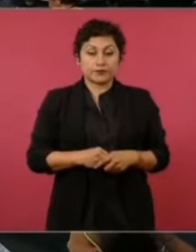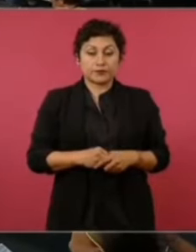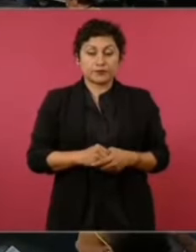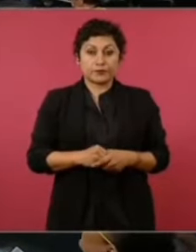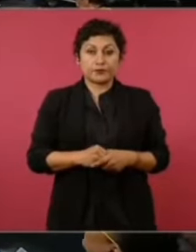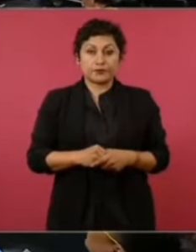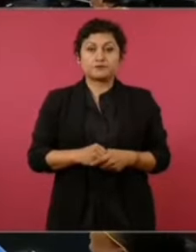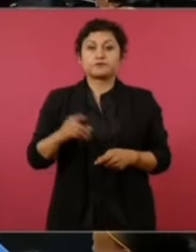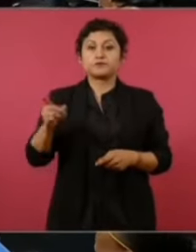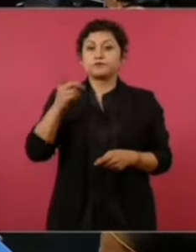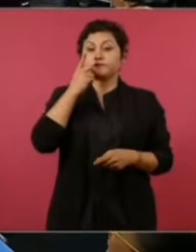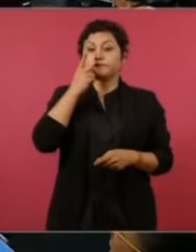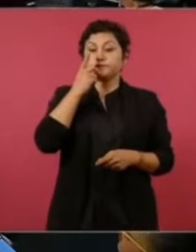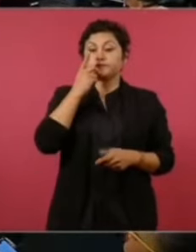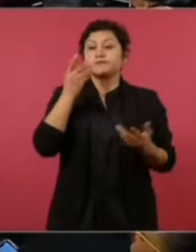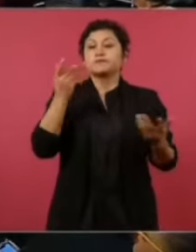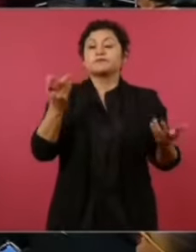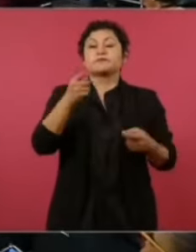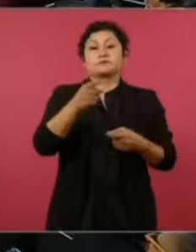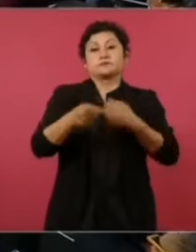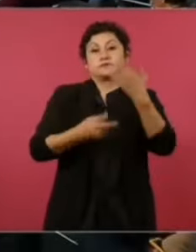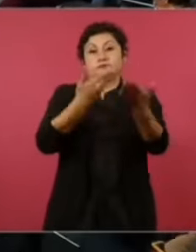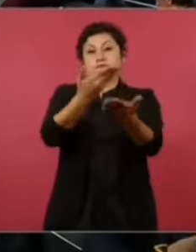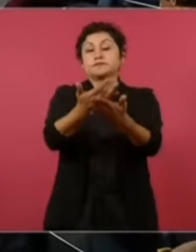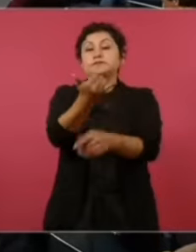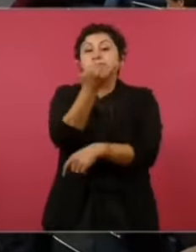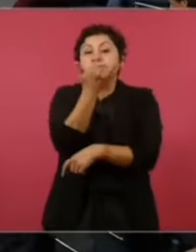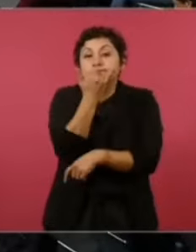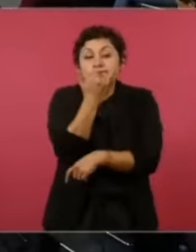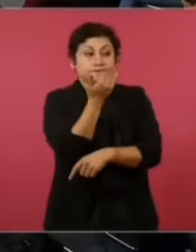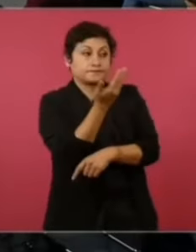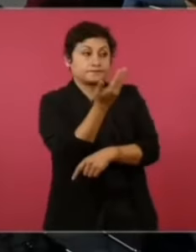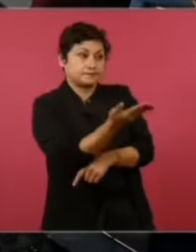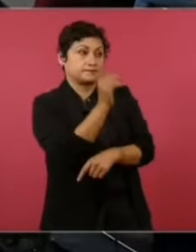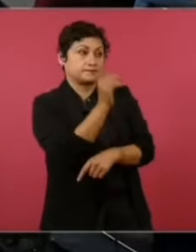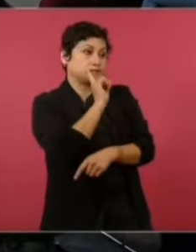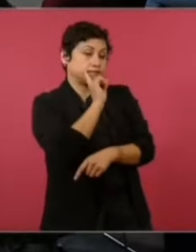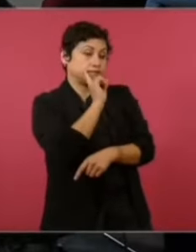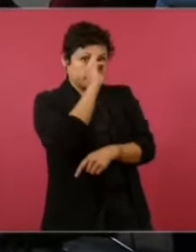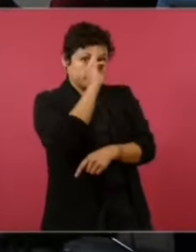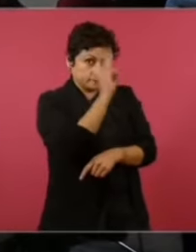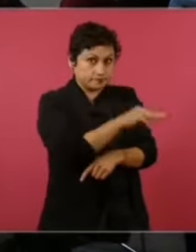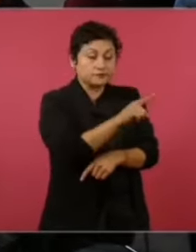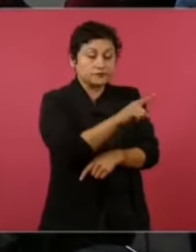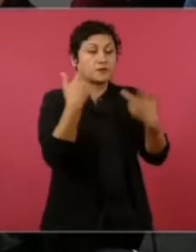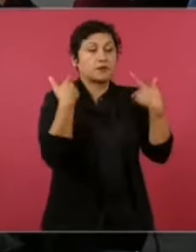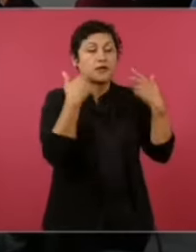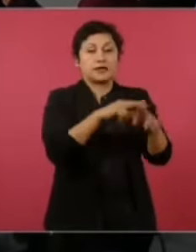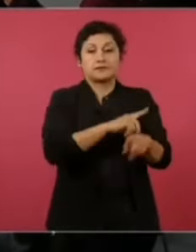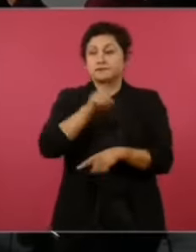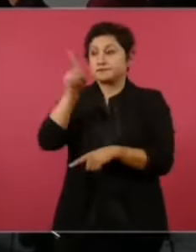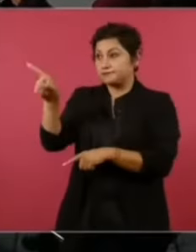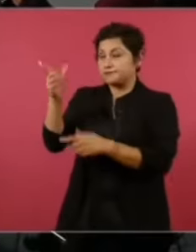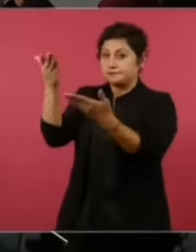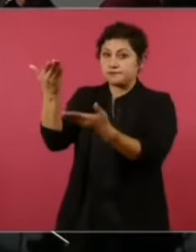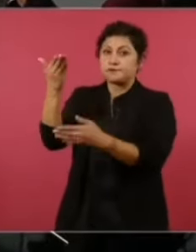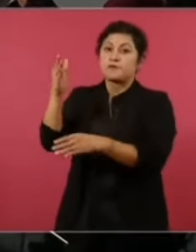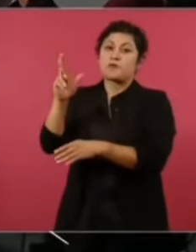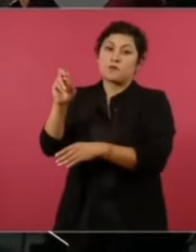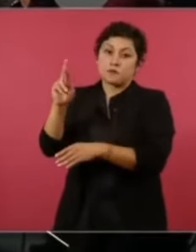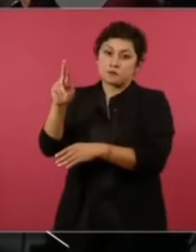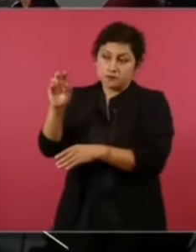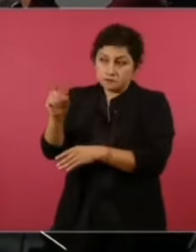Le ofrezco disculpas a los dos, tanto a la maestra como a Roberto Hernández, pero lo público es público y además